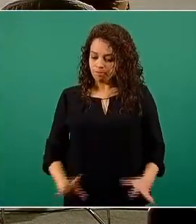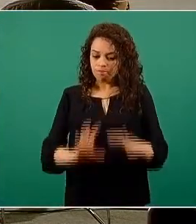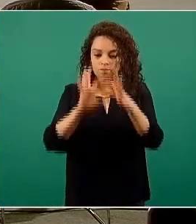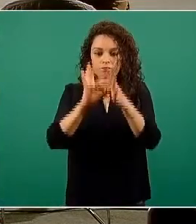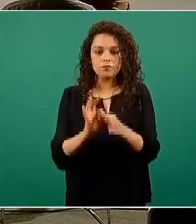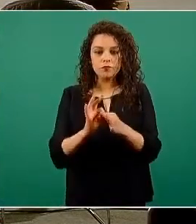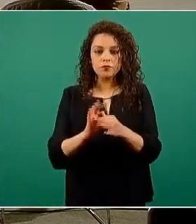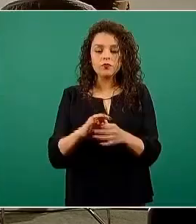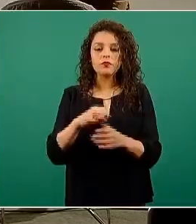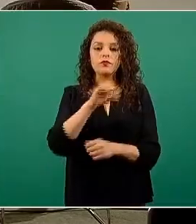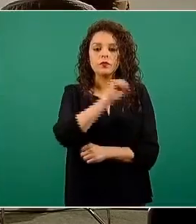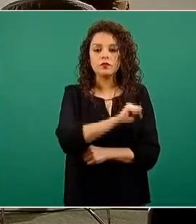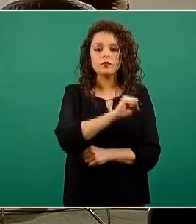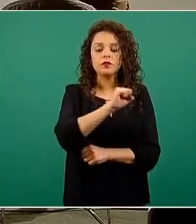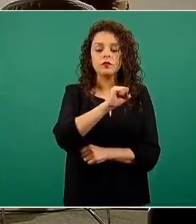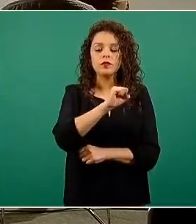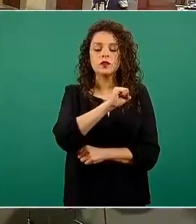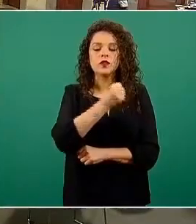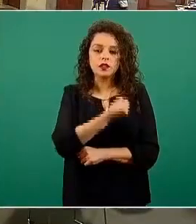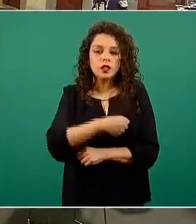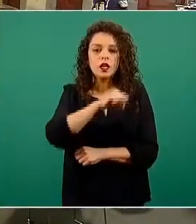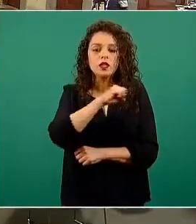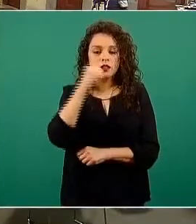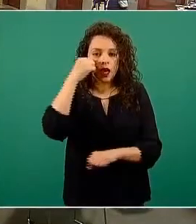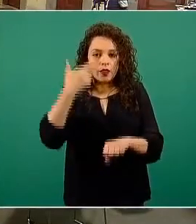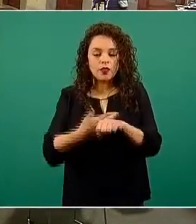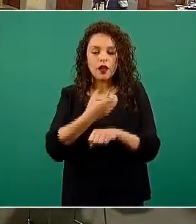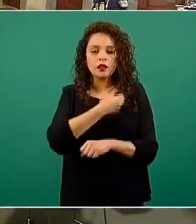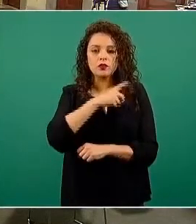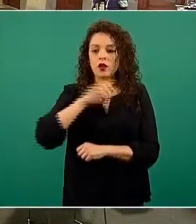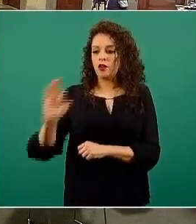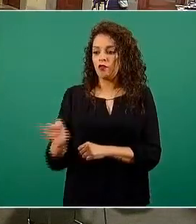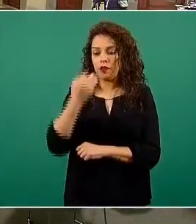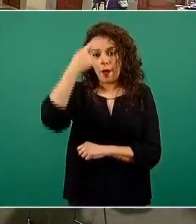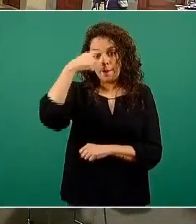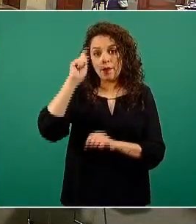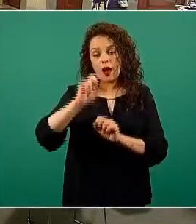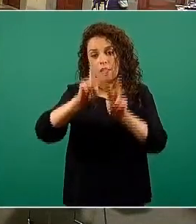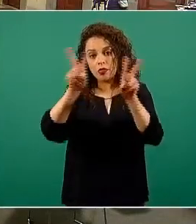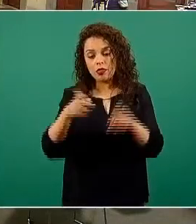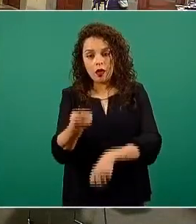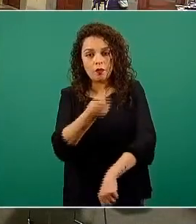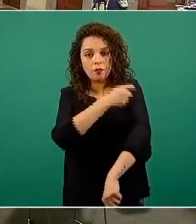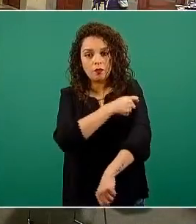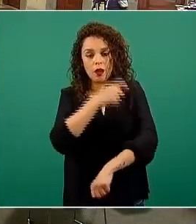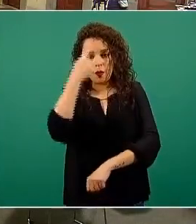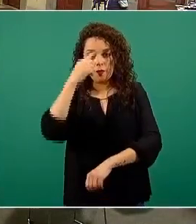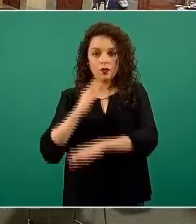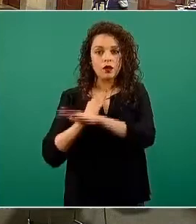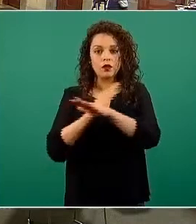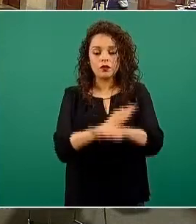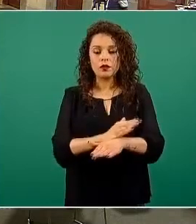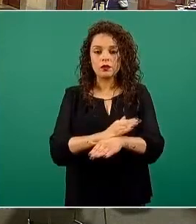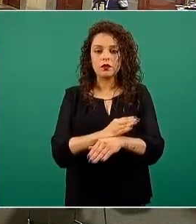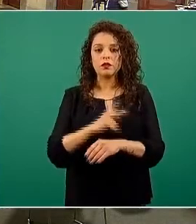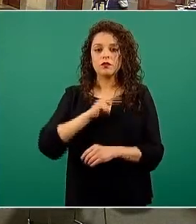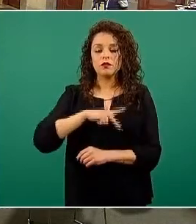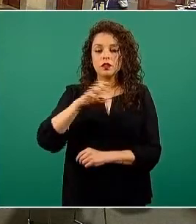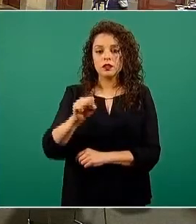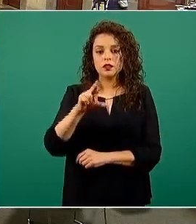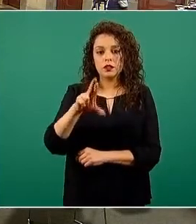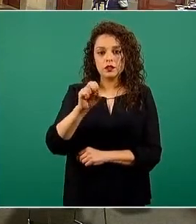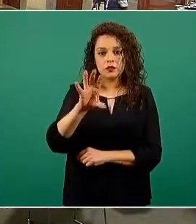Federal en la implementación de la política de vacunación contra el virus SARS-CoV-2 para la prevención del COVID-19 en México.